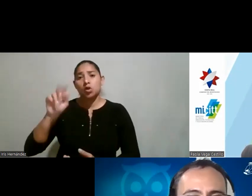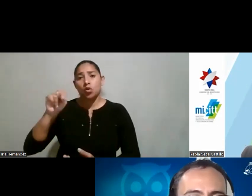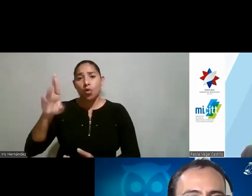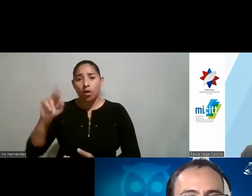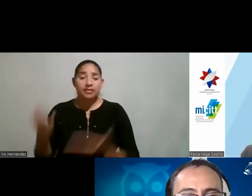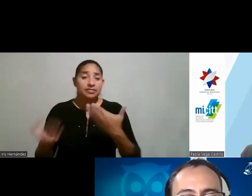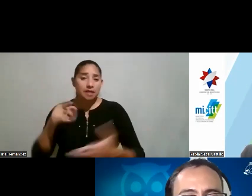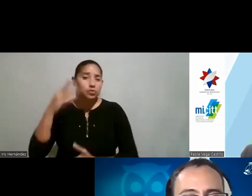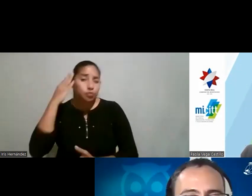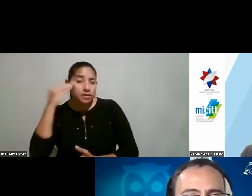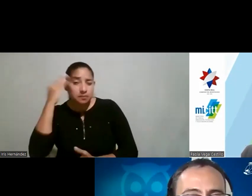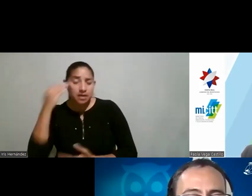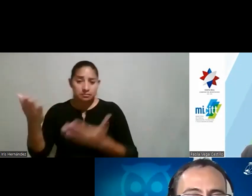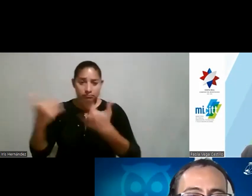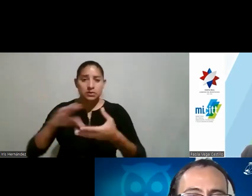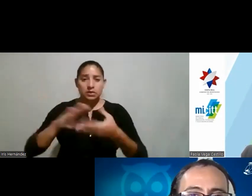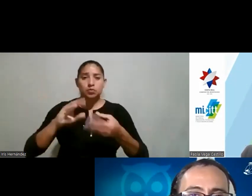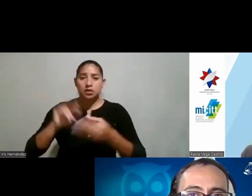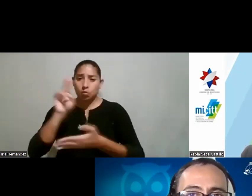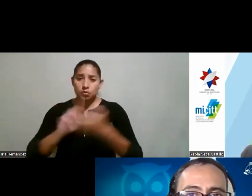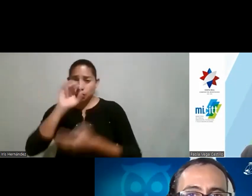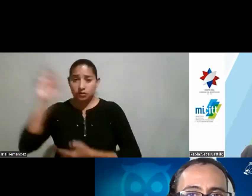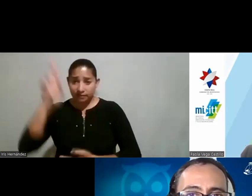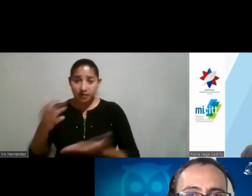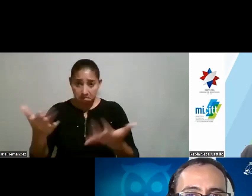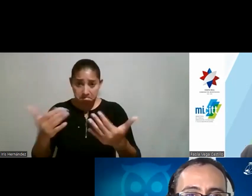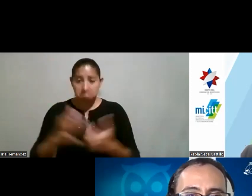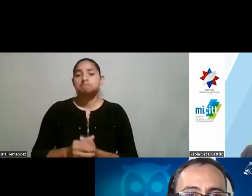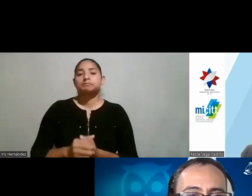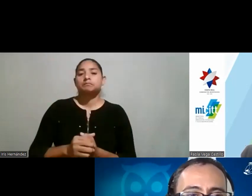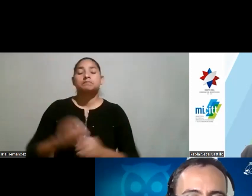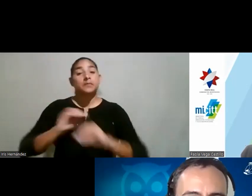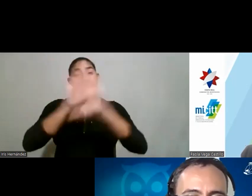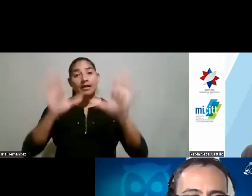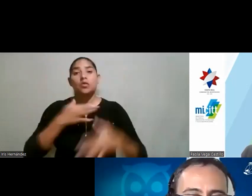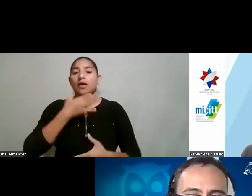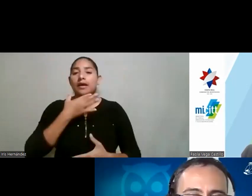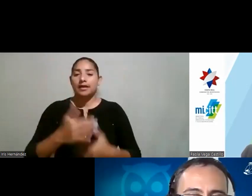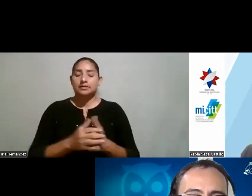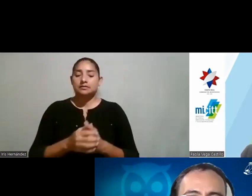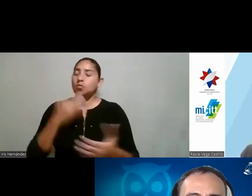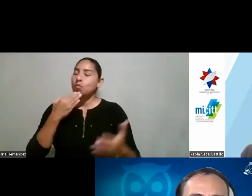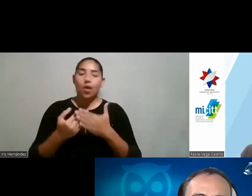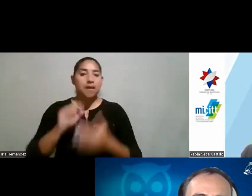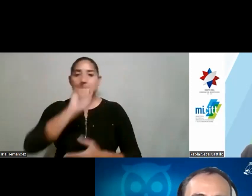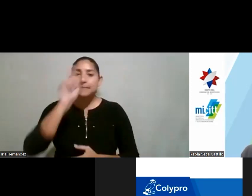vez desde también de su experiencia en la escuela de la UCR. Claro, muchas gracias. La pregunta buenísima.